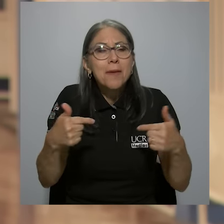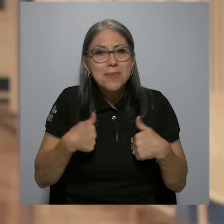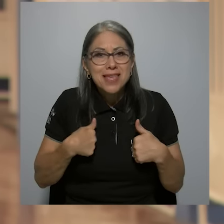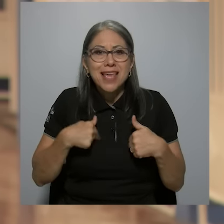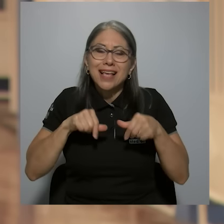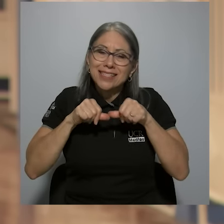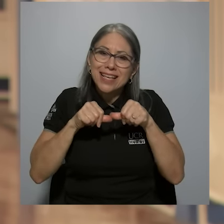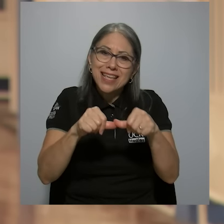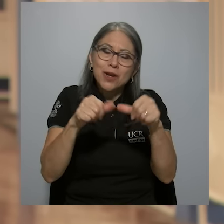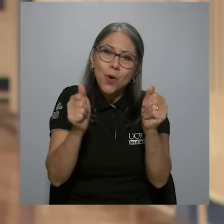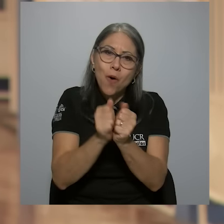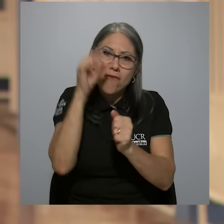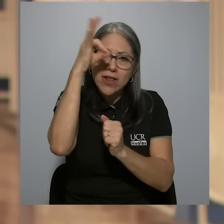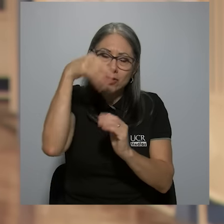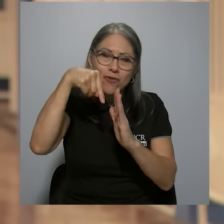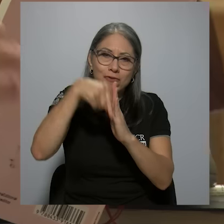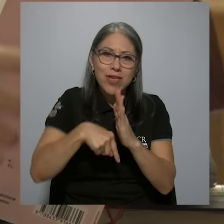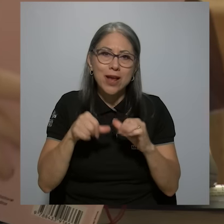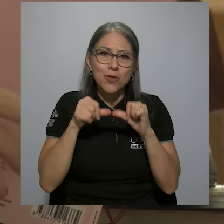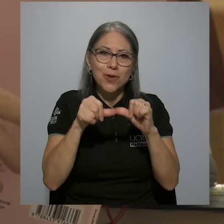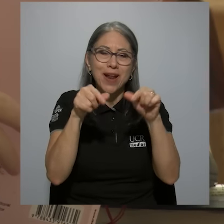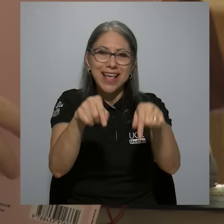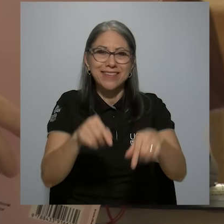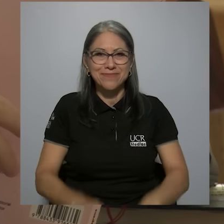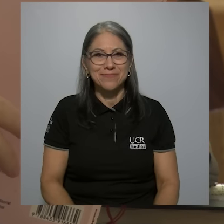seguirme introduciendo la filosofía y continuar ahí.